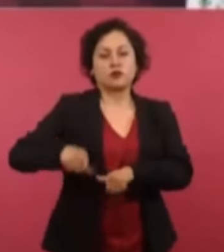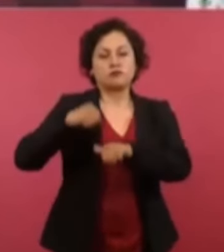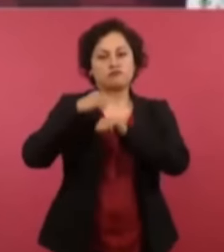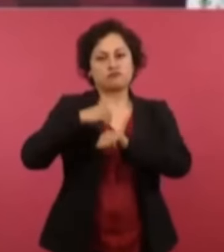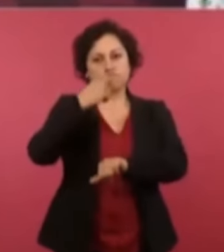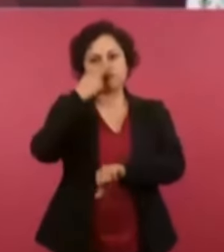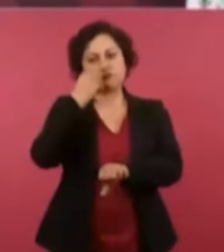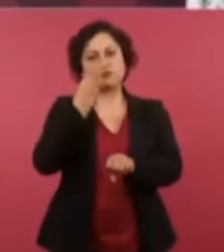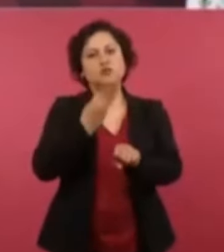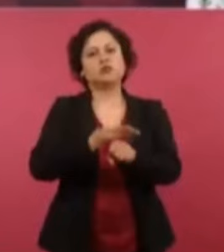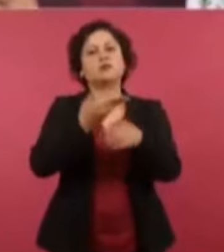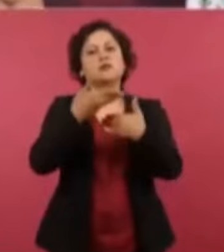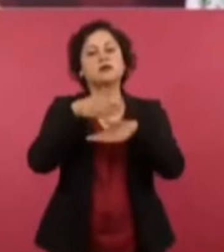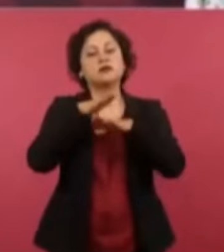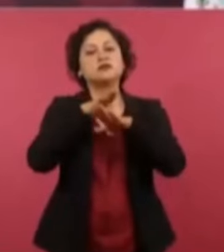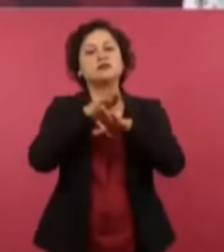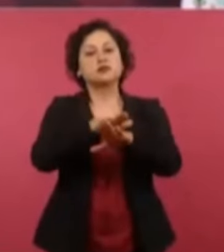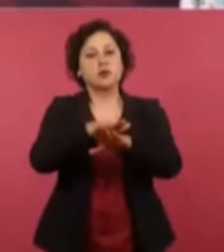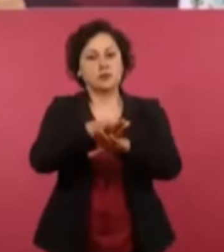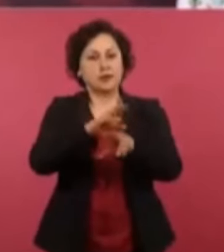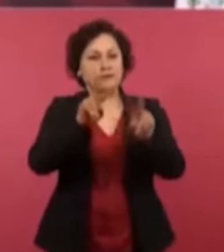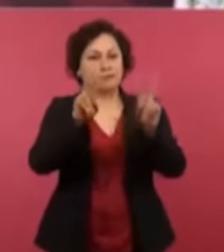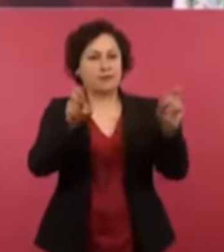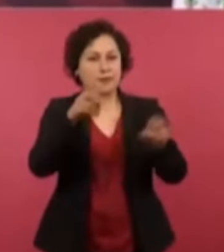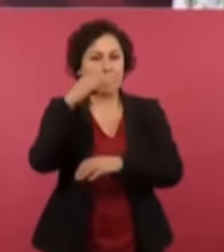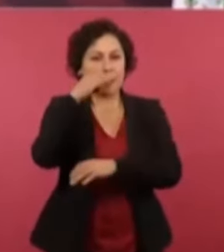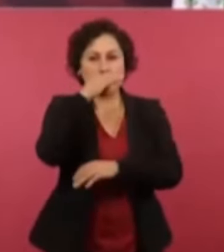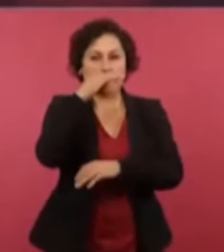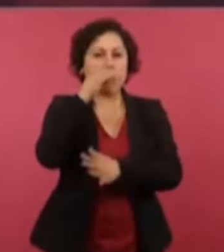en el nivel básico.